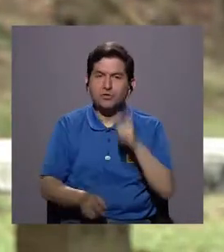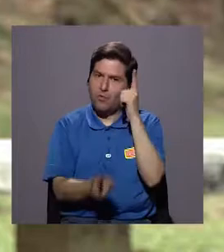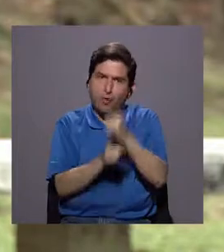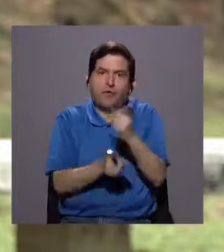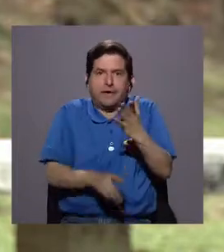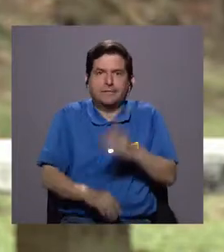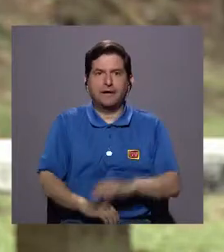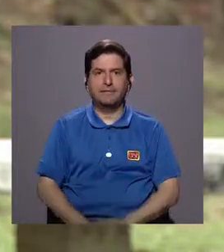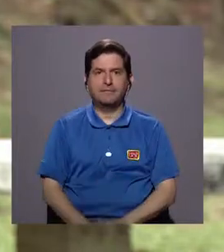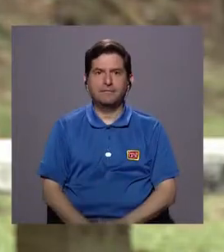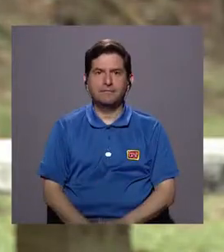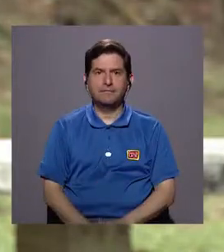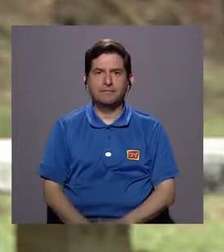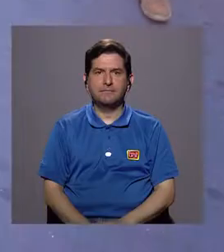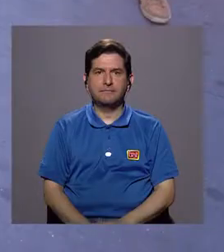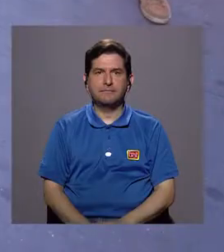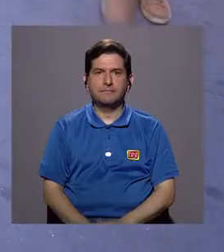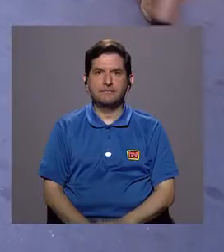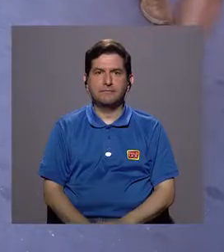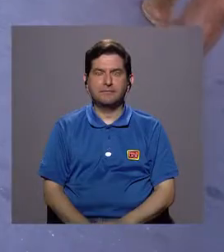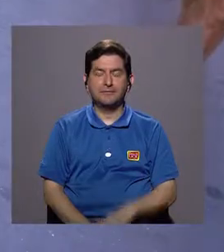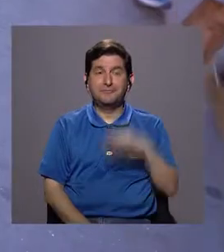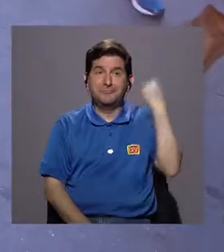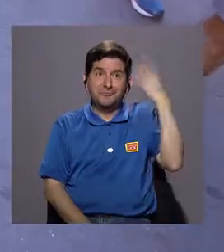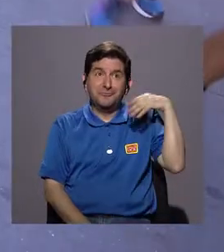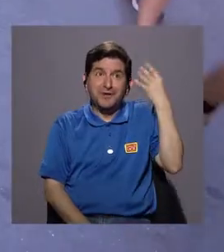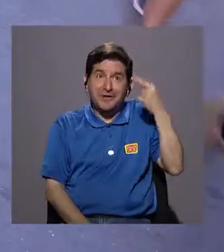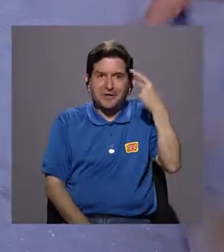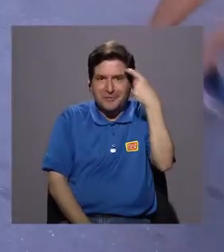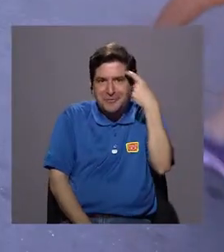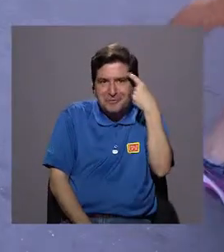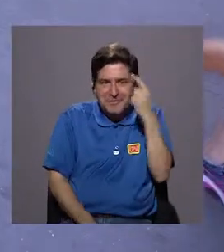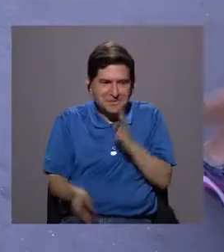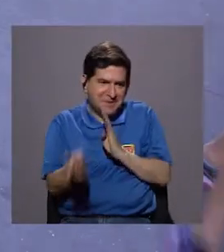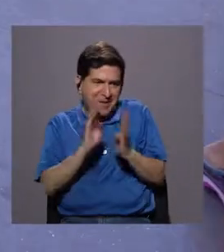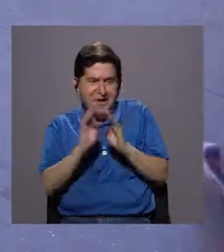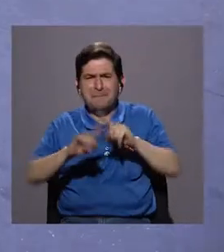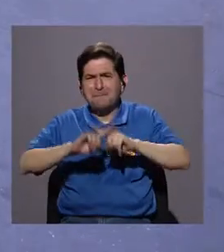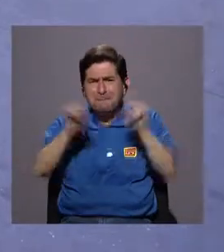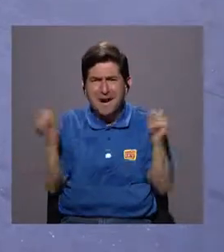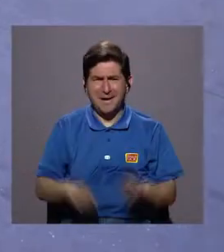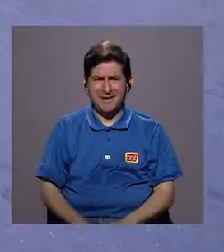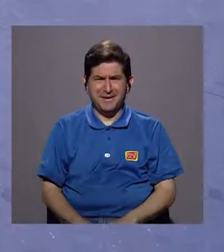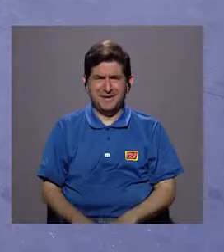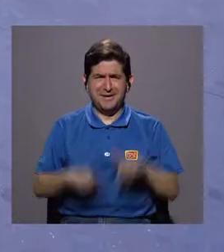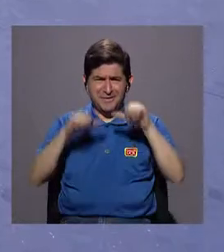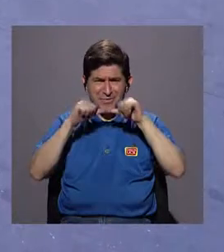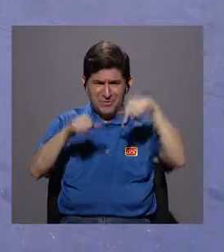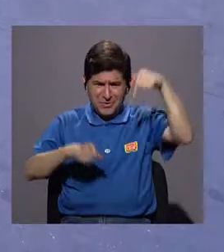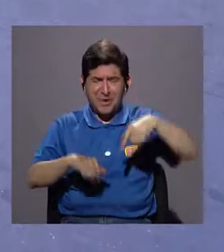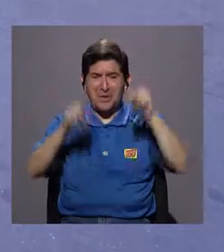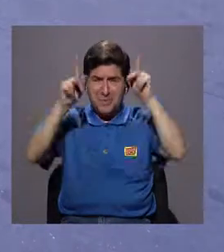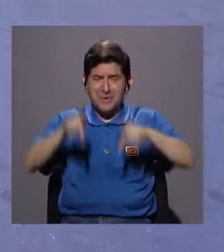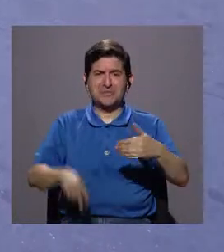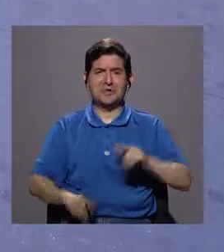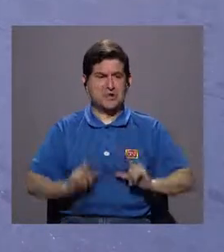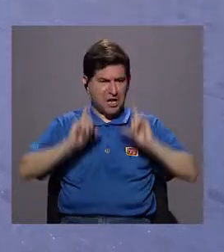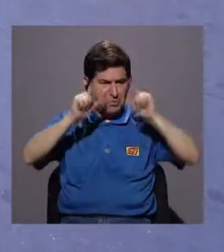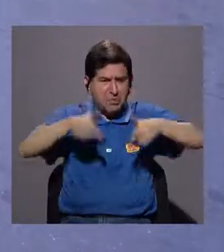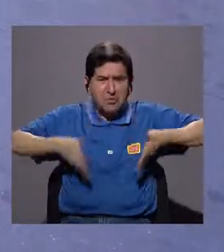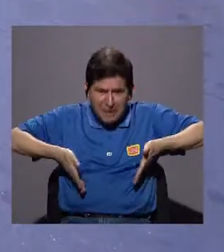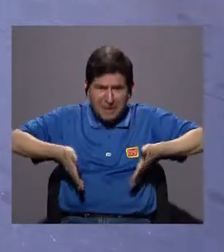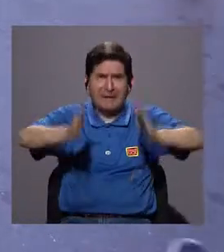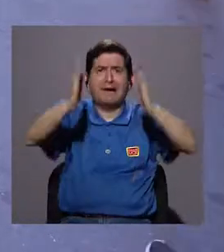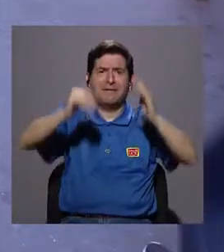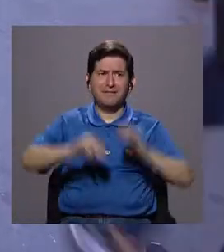estamos haciendo son correctas. Puede resultar ridículo pensarlo o hablarlo, pero todavía, hoy en día, las personas tienen la basura